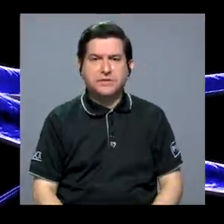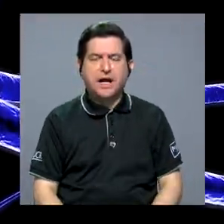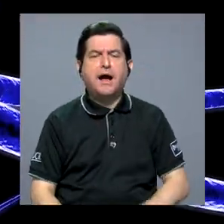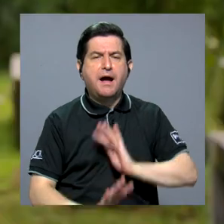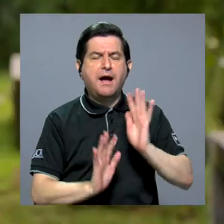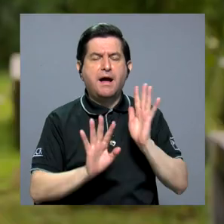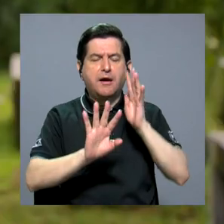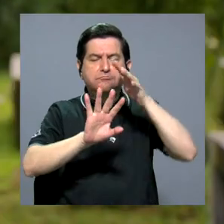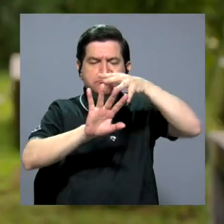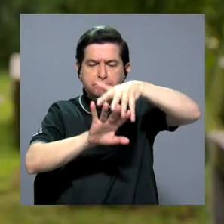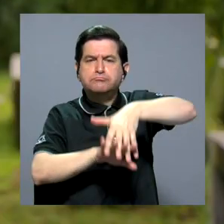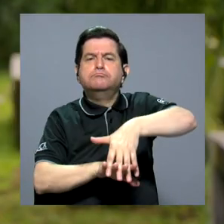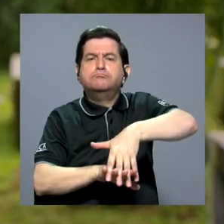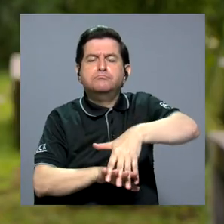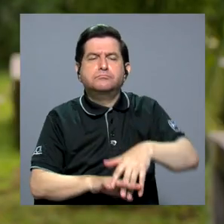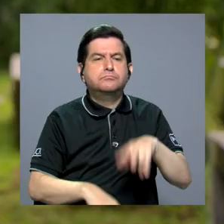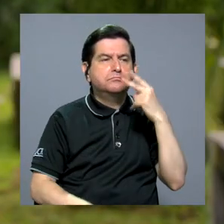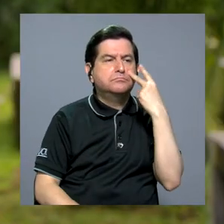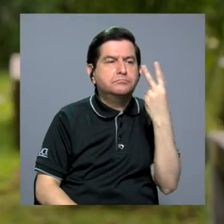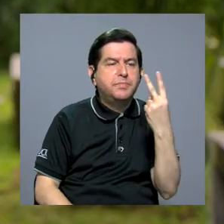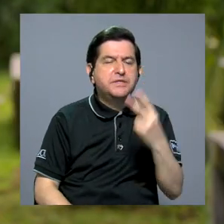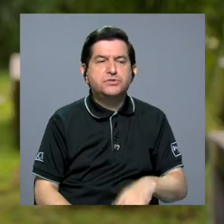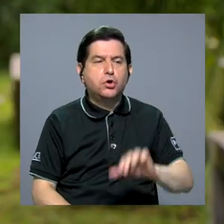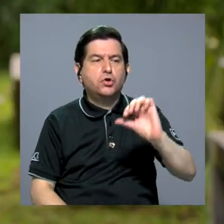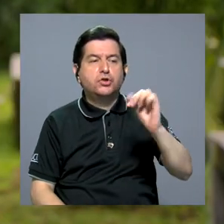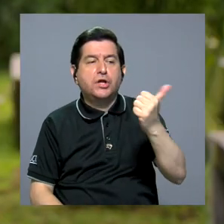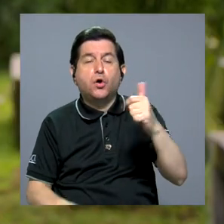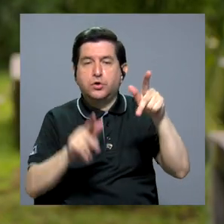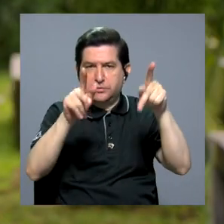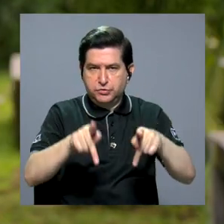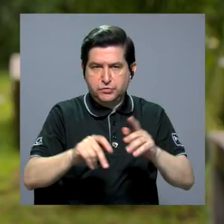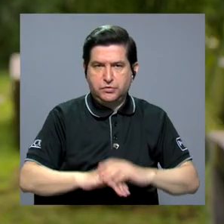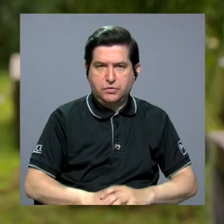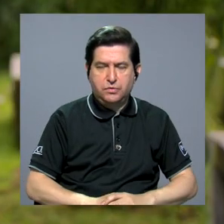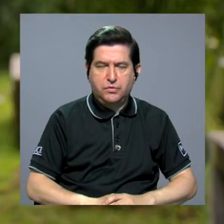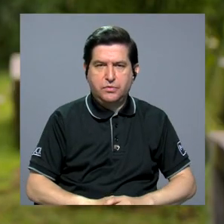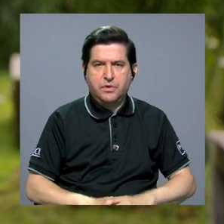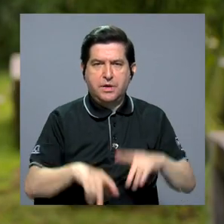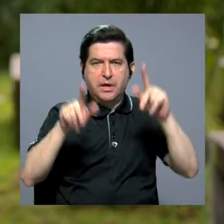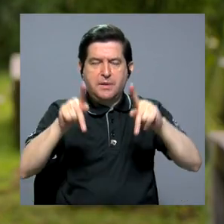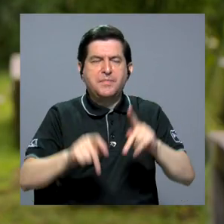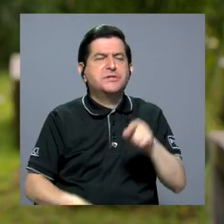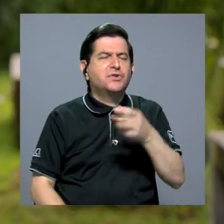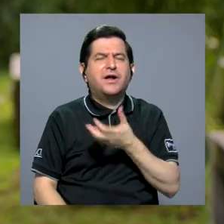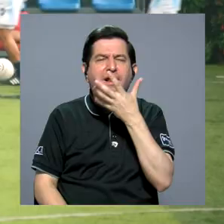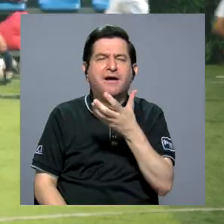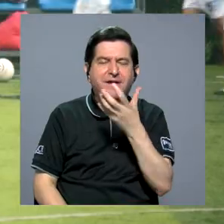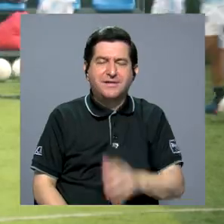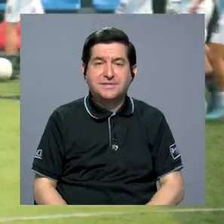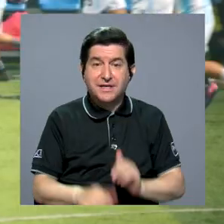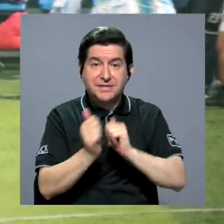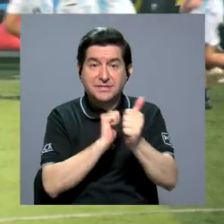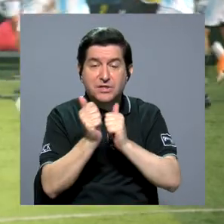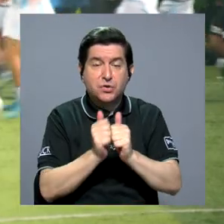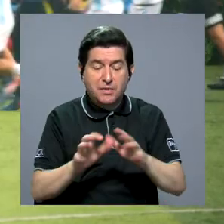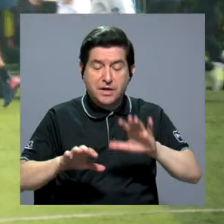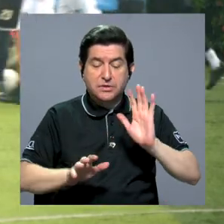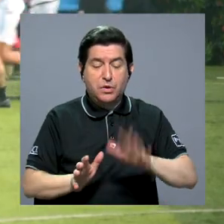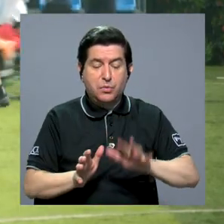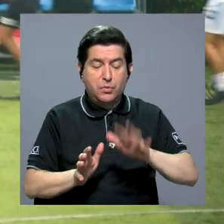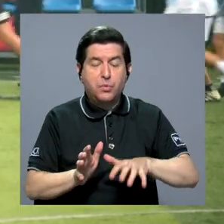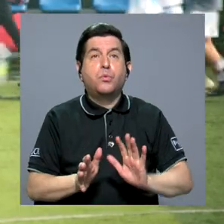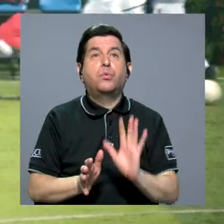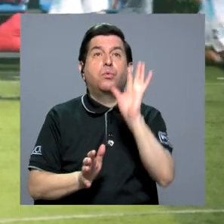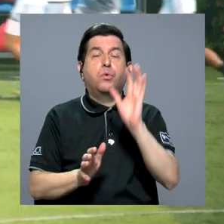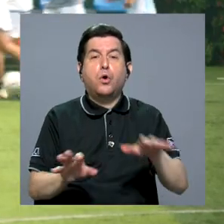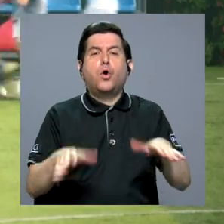lograr integrar la visión del contrincante, el público emitiendo ruido, si es un deporte de balón, cómo se está moviendo el